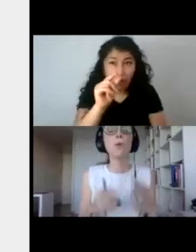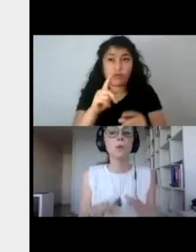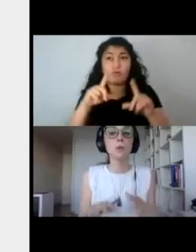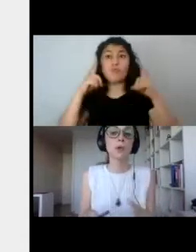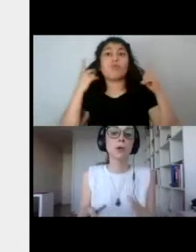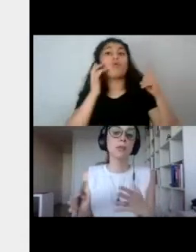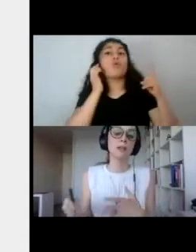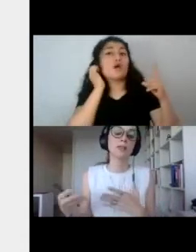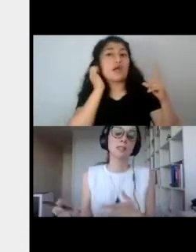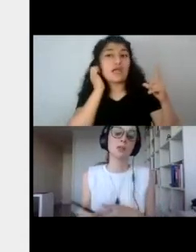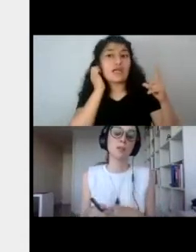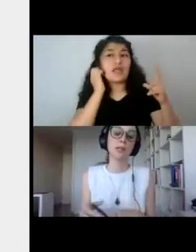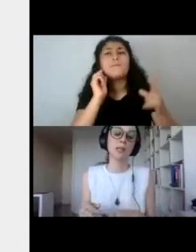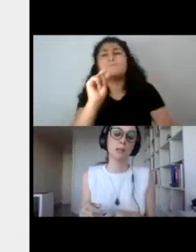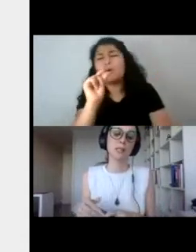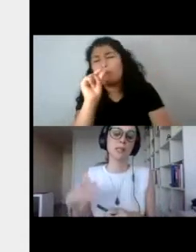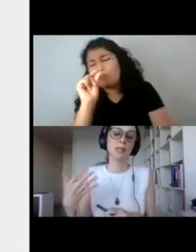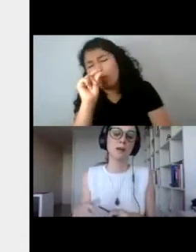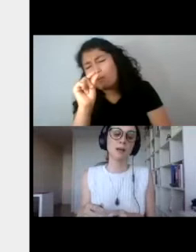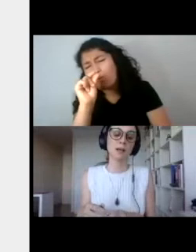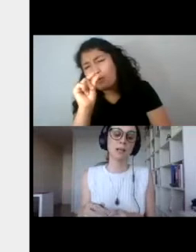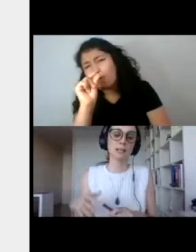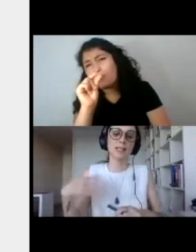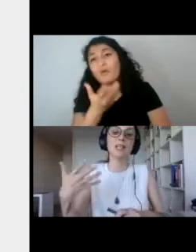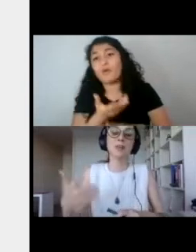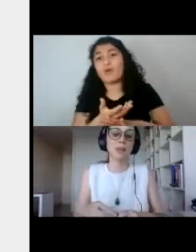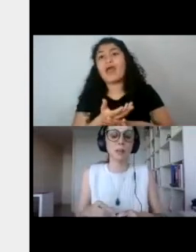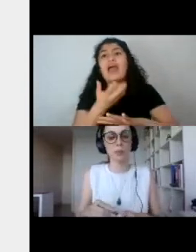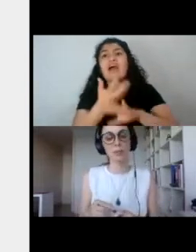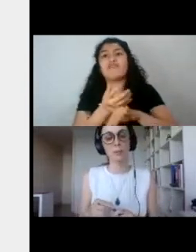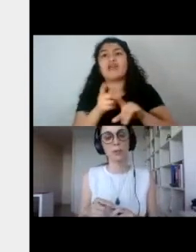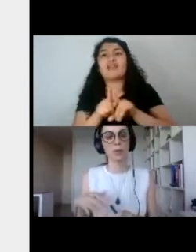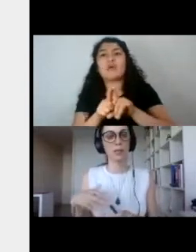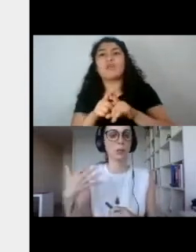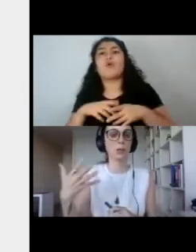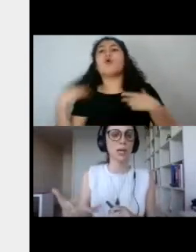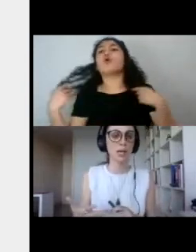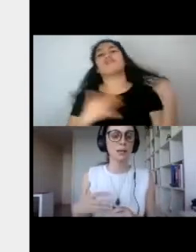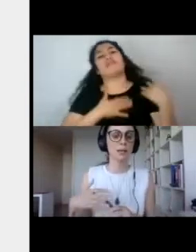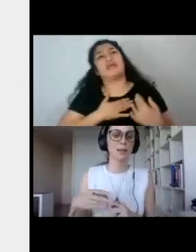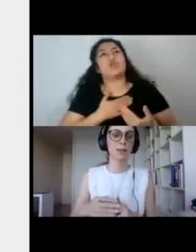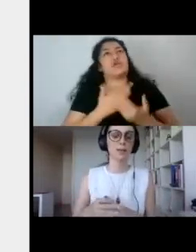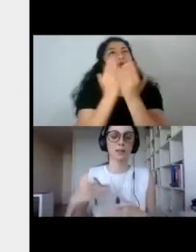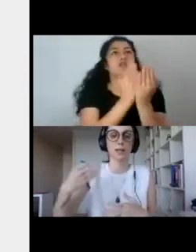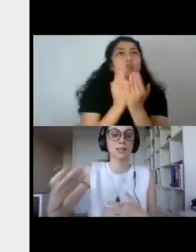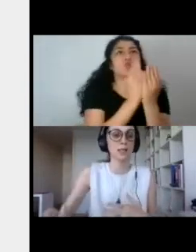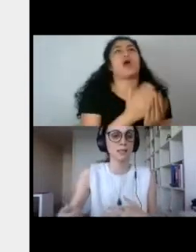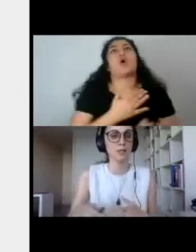muy, muy pocos planteaba Teresa Colomer presentaban deseos de, por ejemplo, de estudiar, de